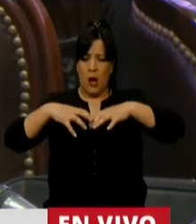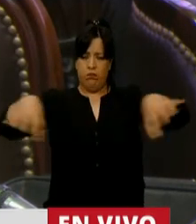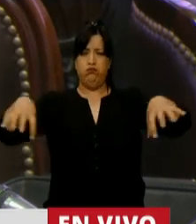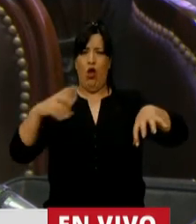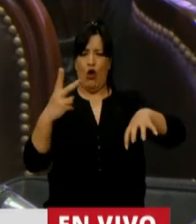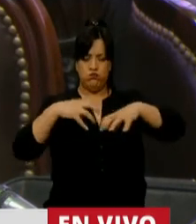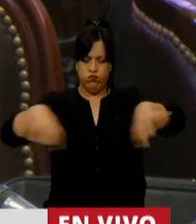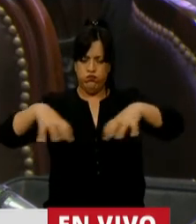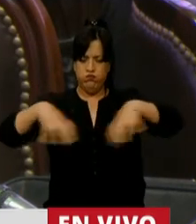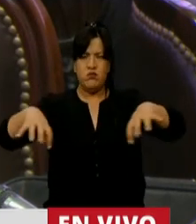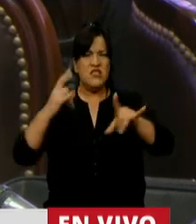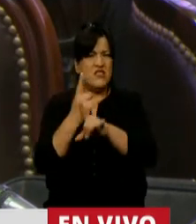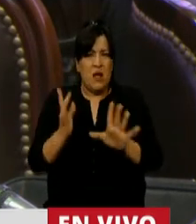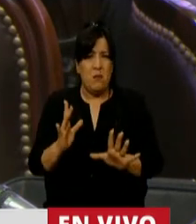noche.